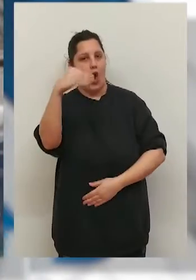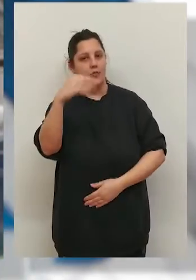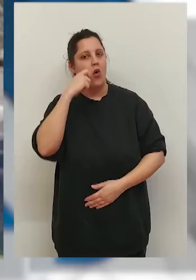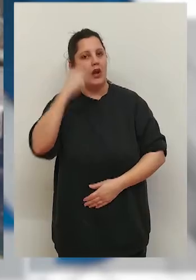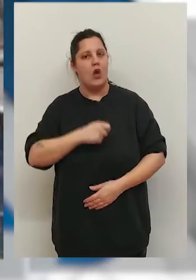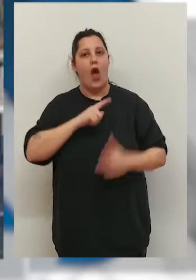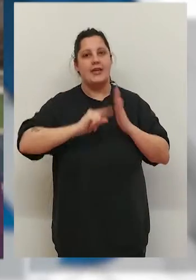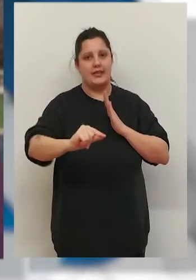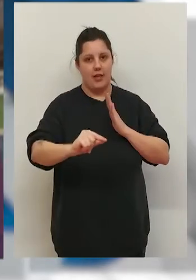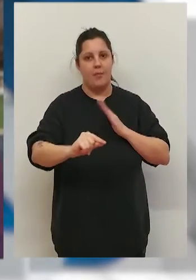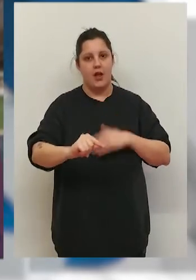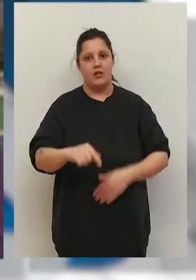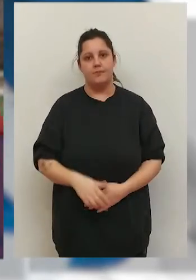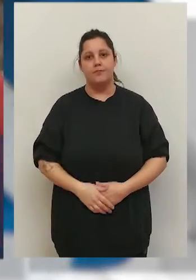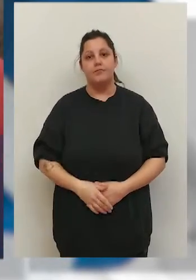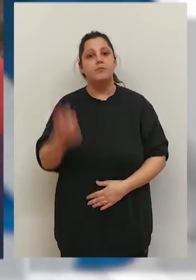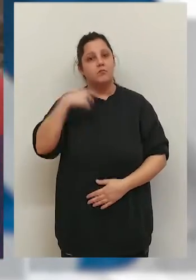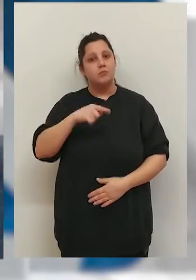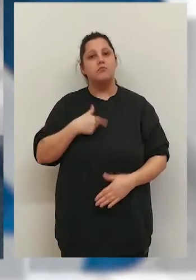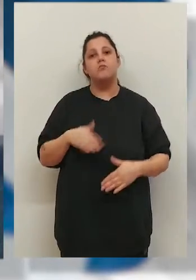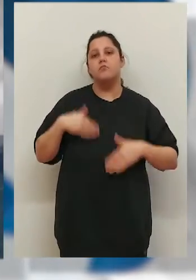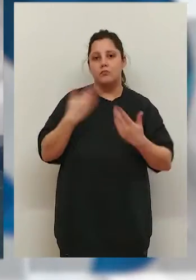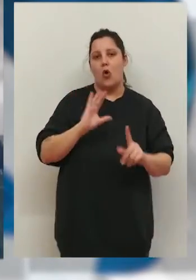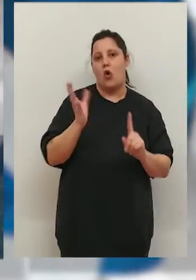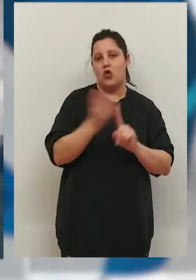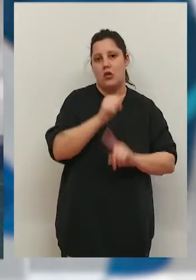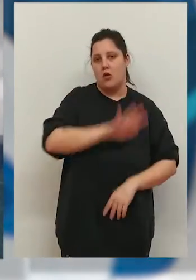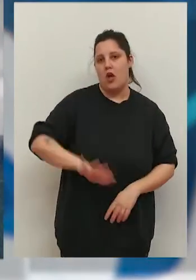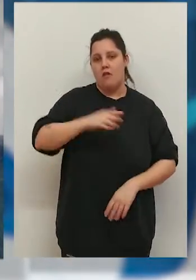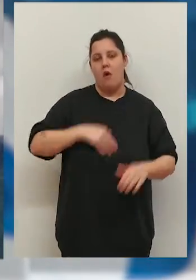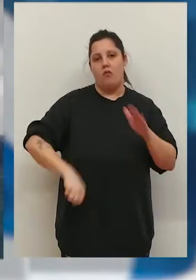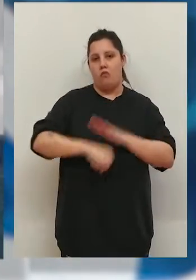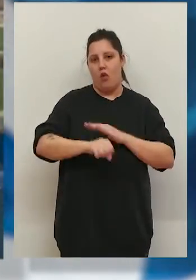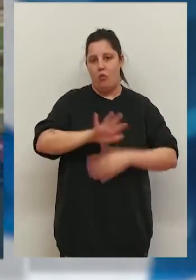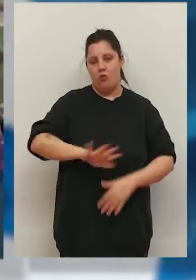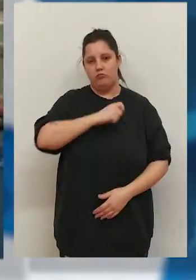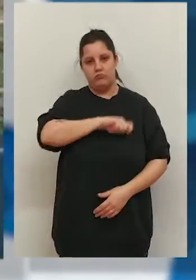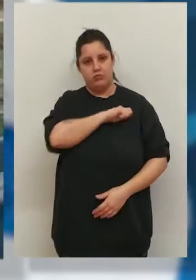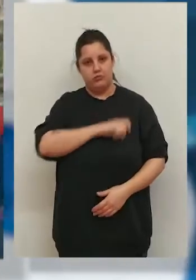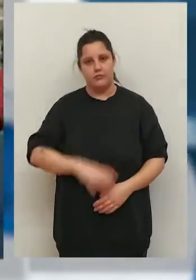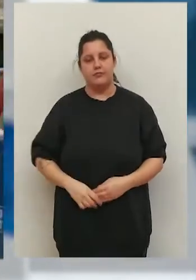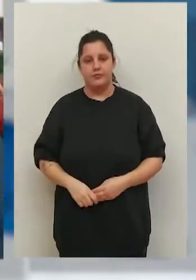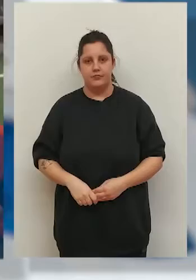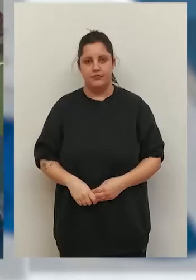ha ayudado a escapar a jóvenes ucranianos y les ha conseguido acomodo en clubes de fútbol de toda la geografía española.